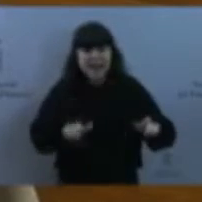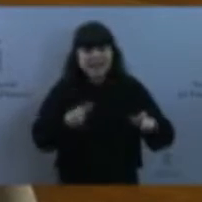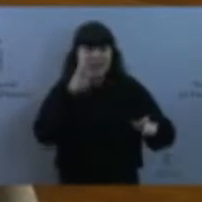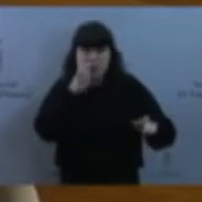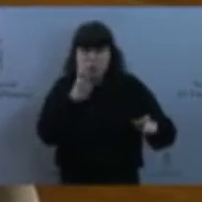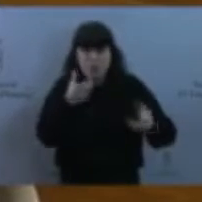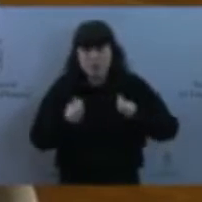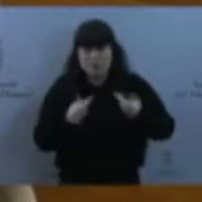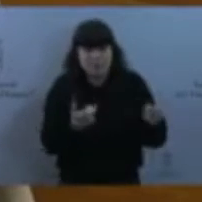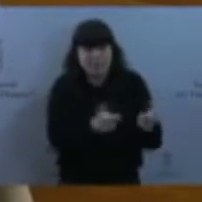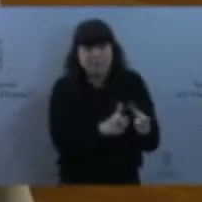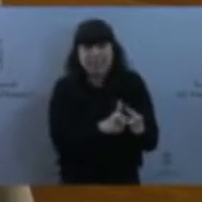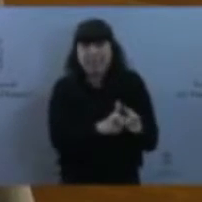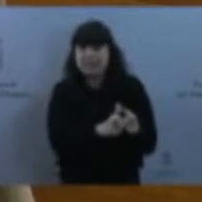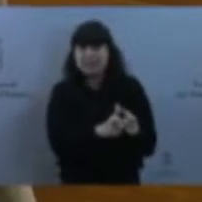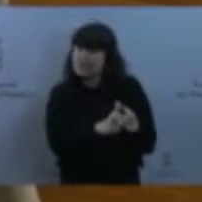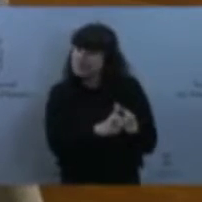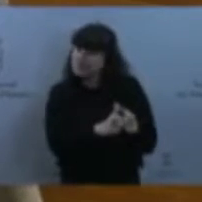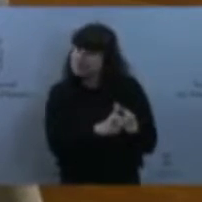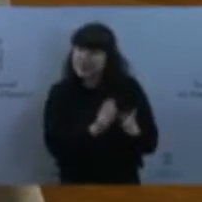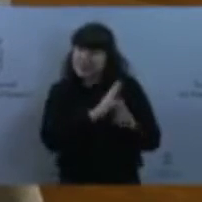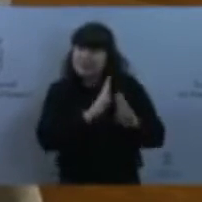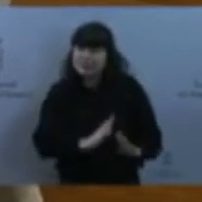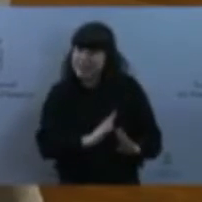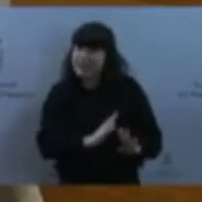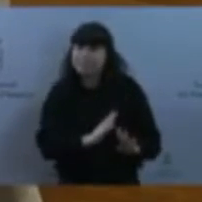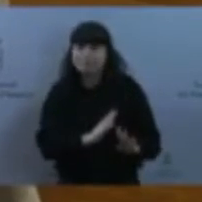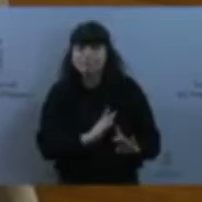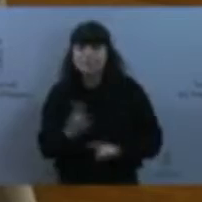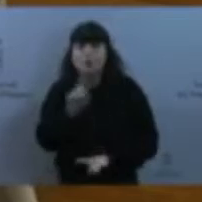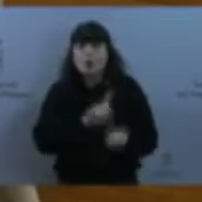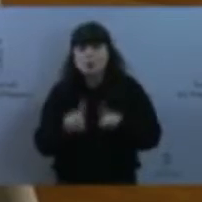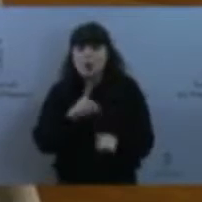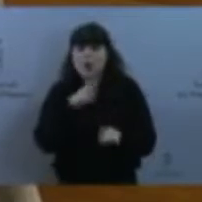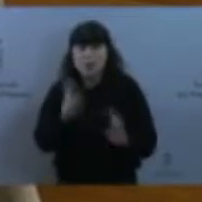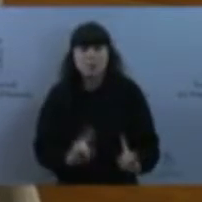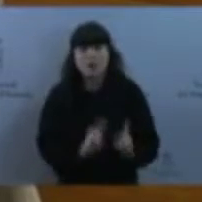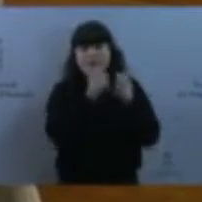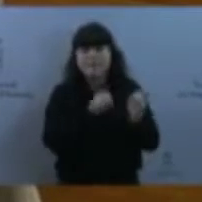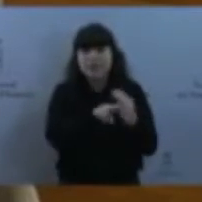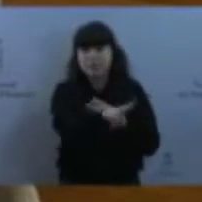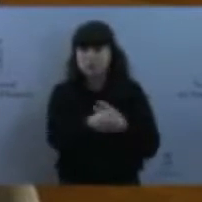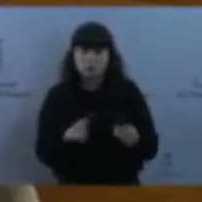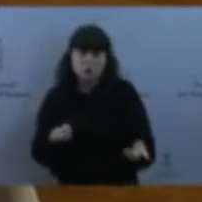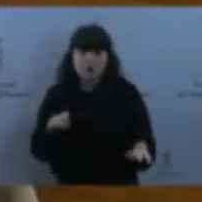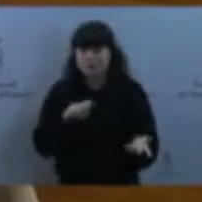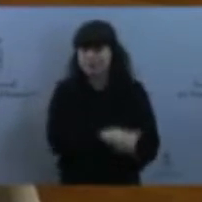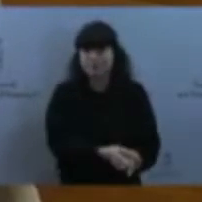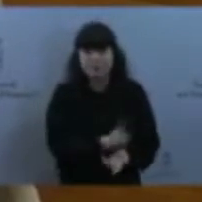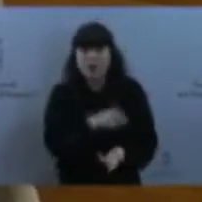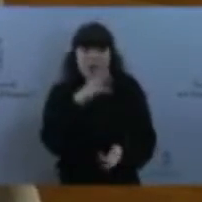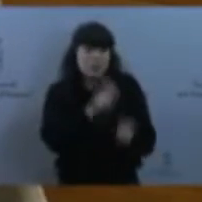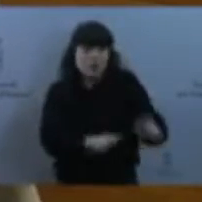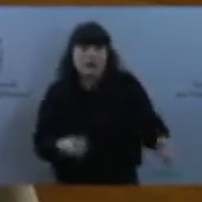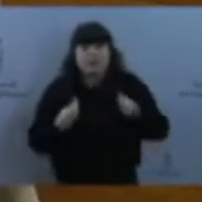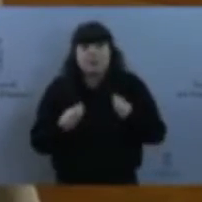pescadilla que se muerde la cola, de que si se puede gastar en infraestructuras para la poca gente que queda o si, por el contrario, se debe